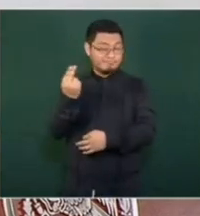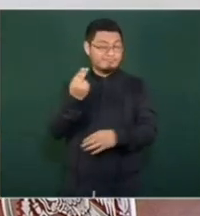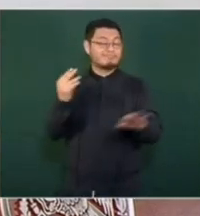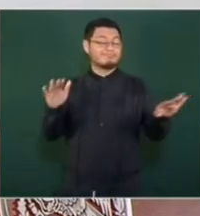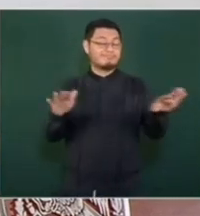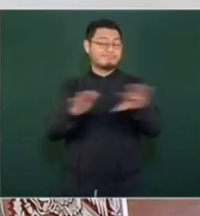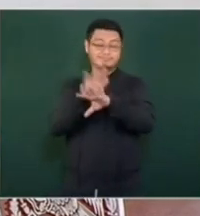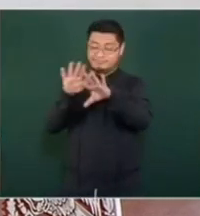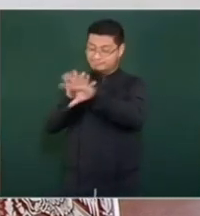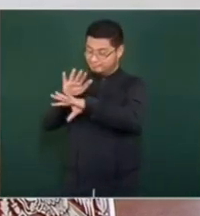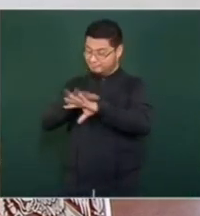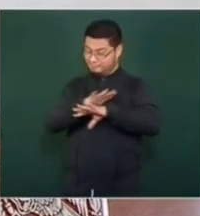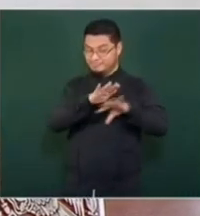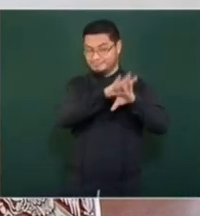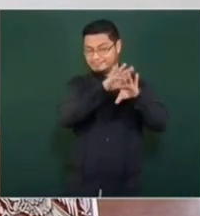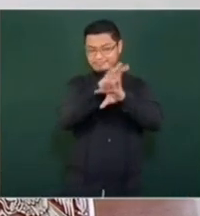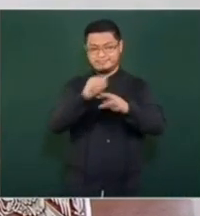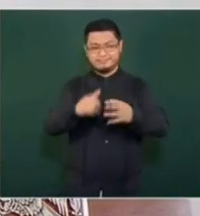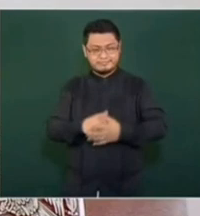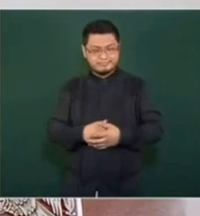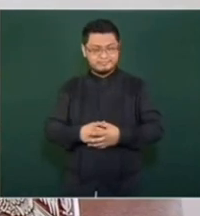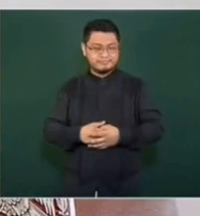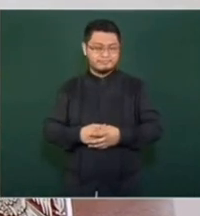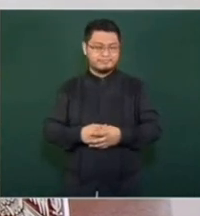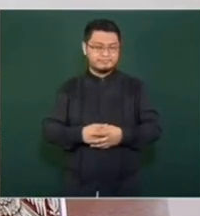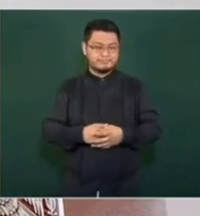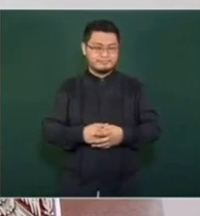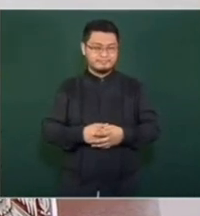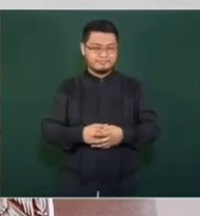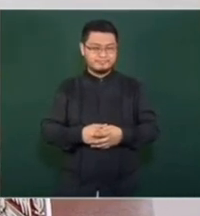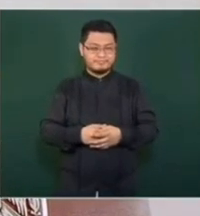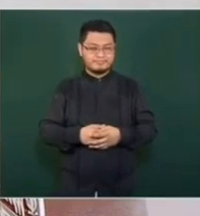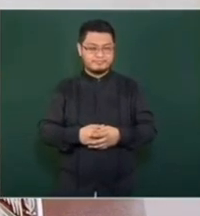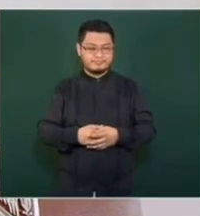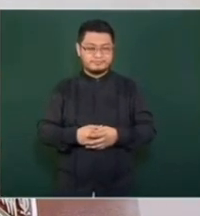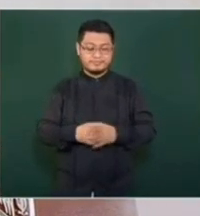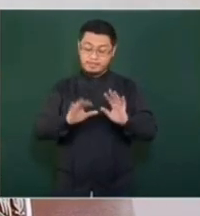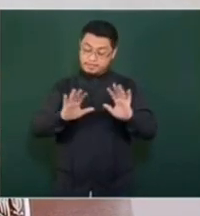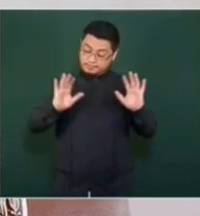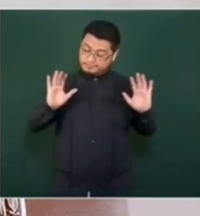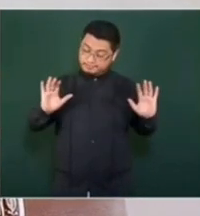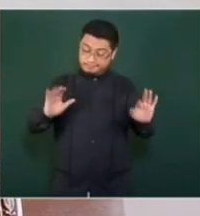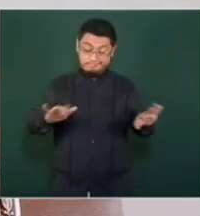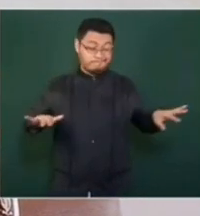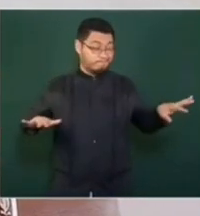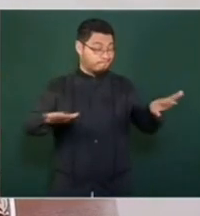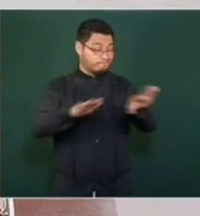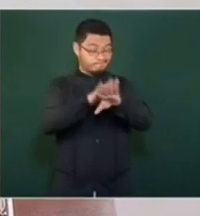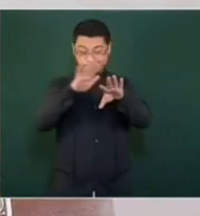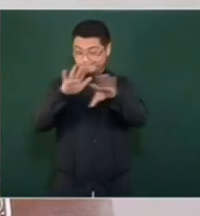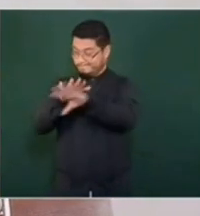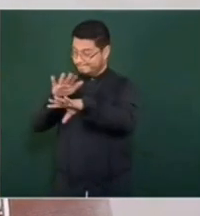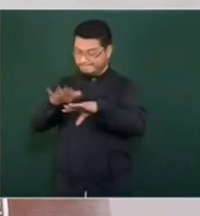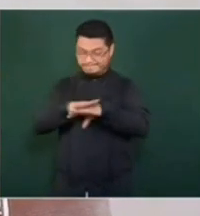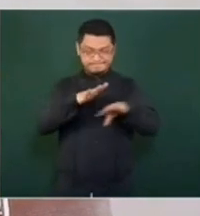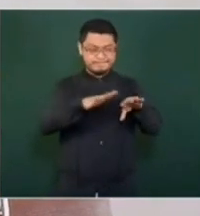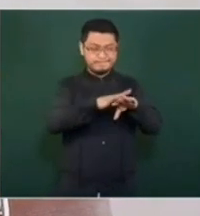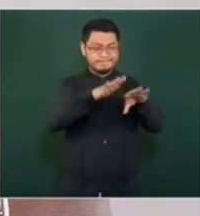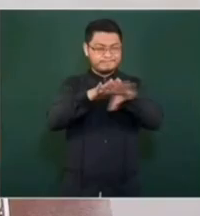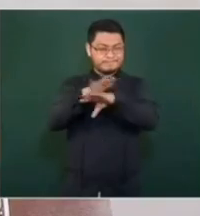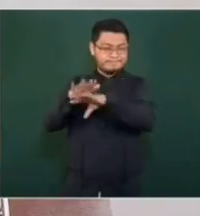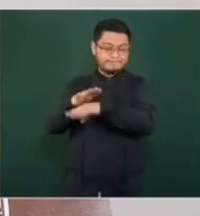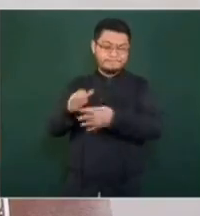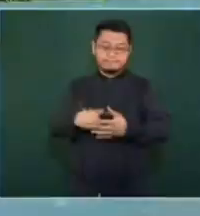Ahora, los cambios, las renovaciones